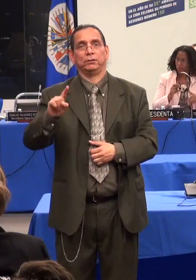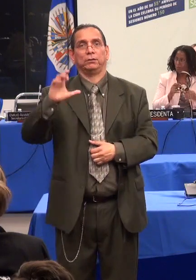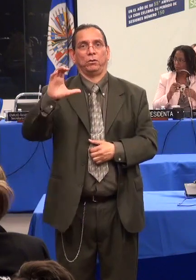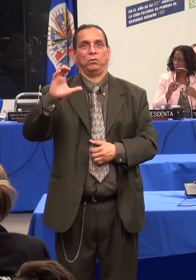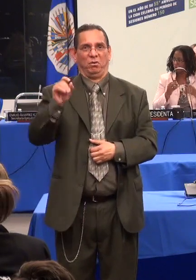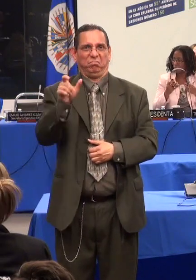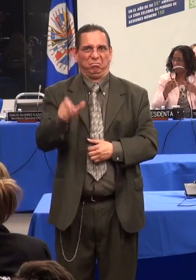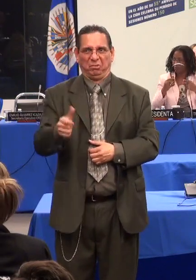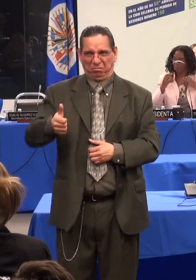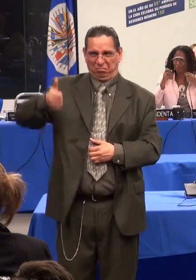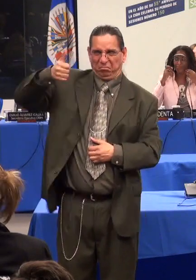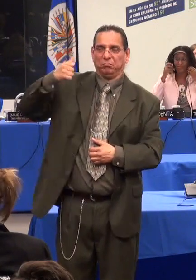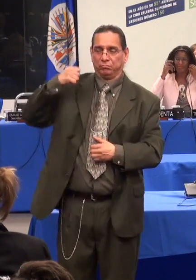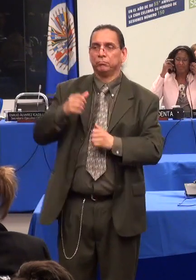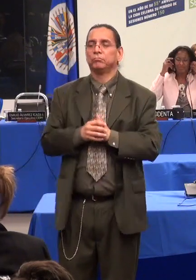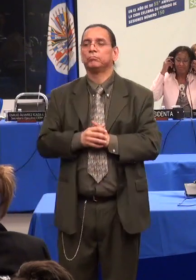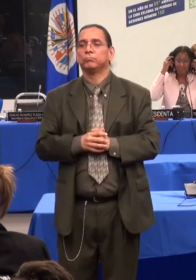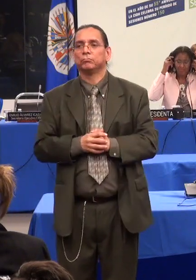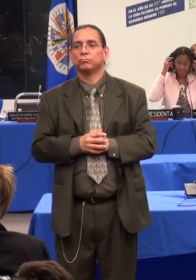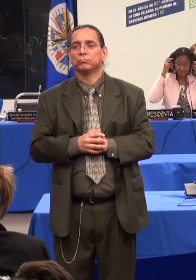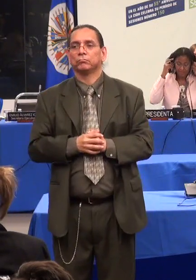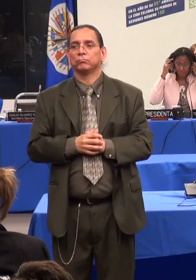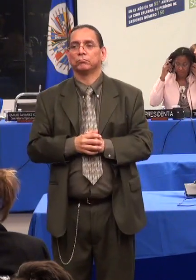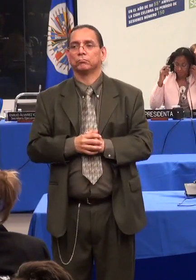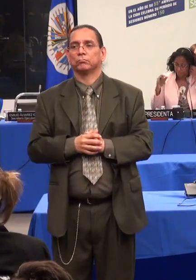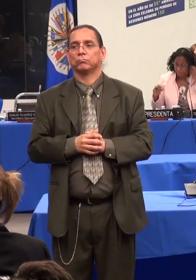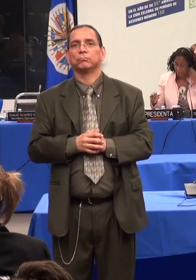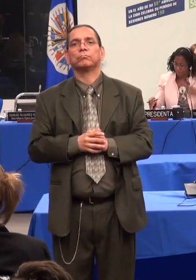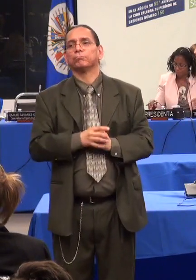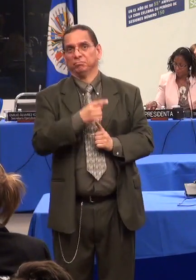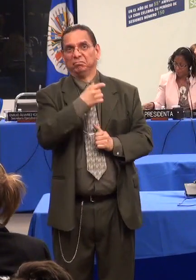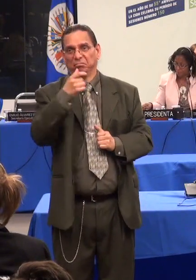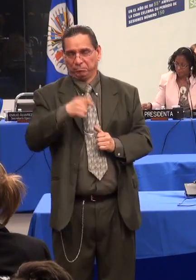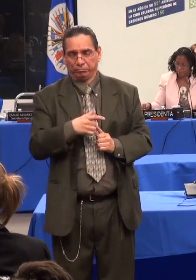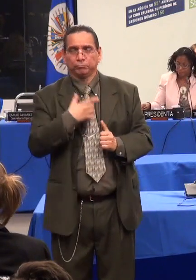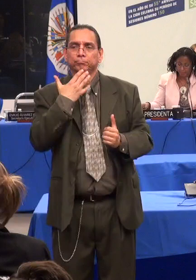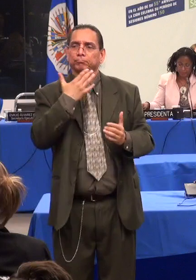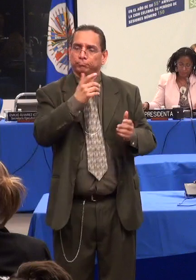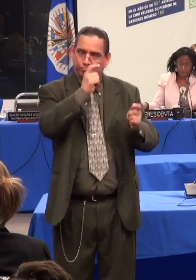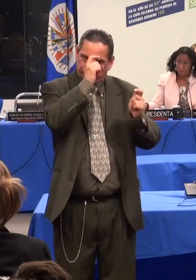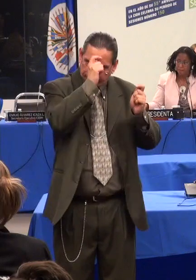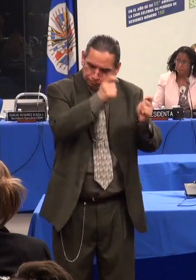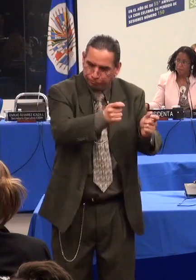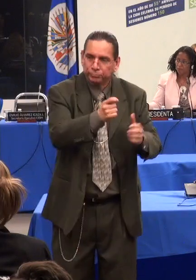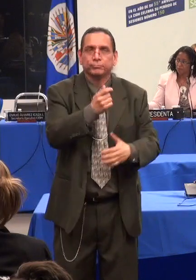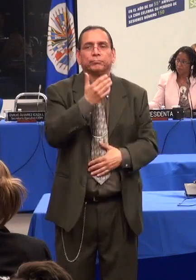Orozco.